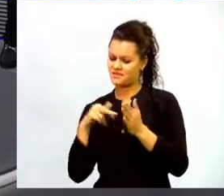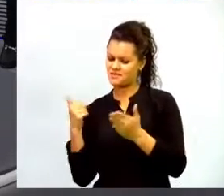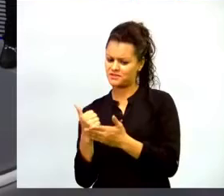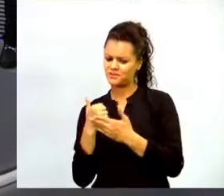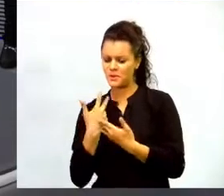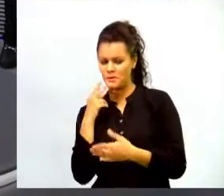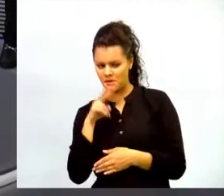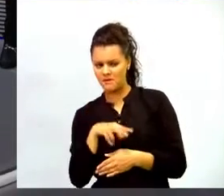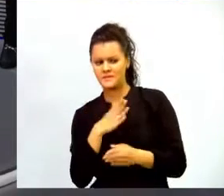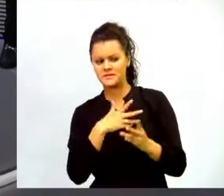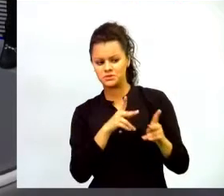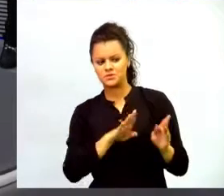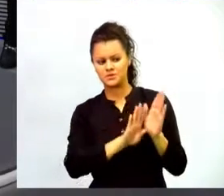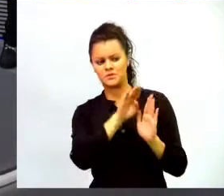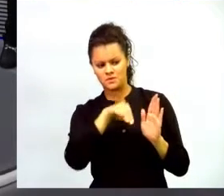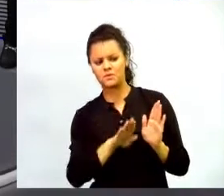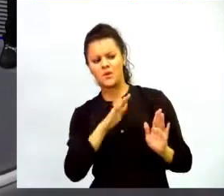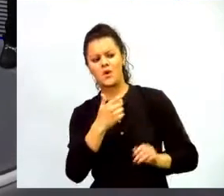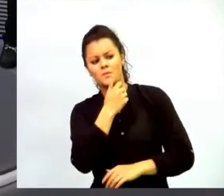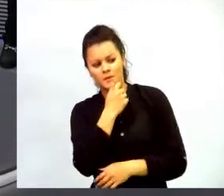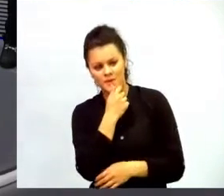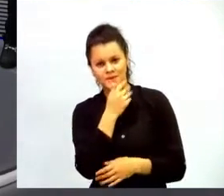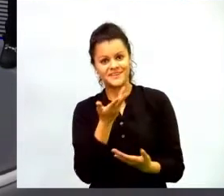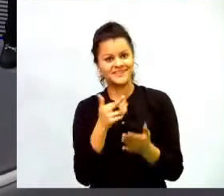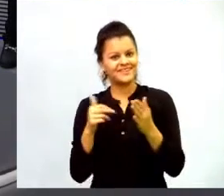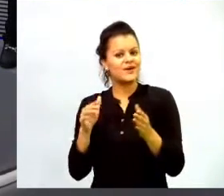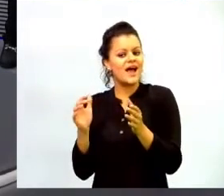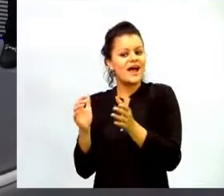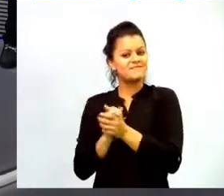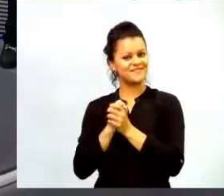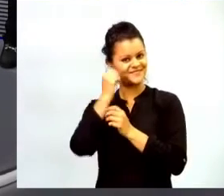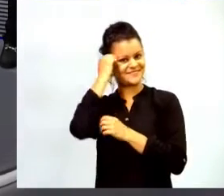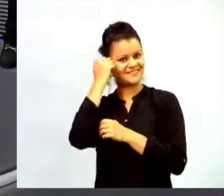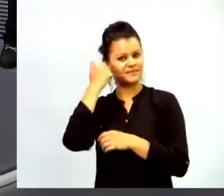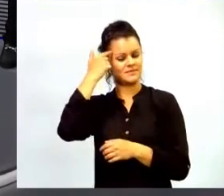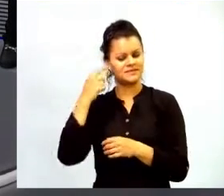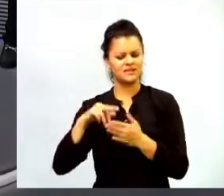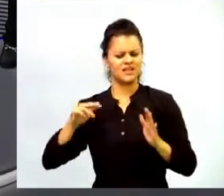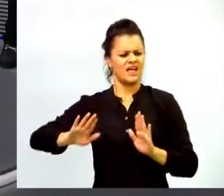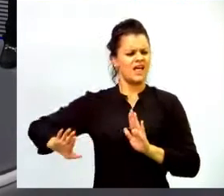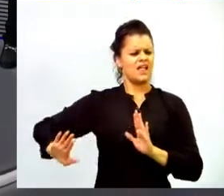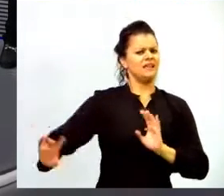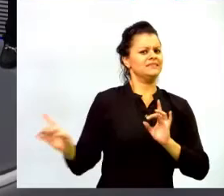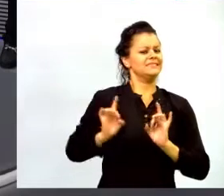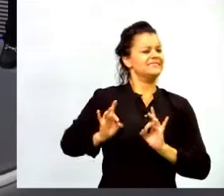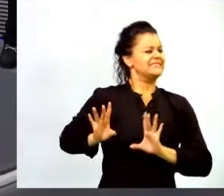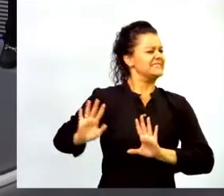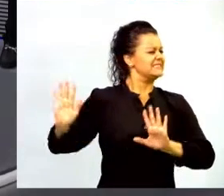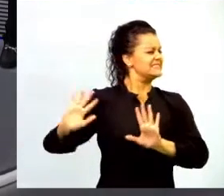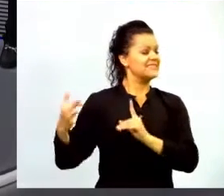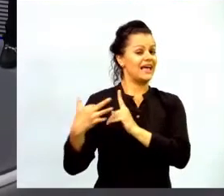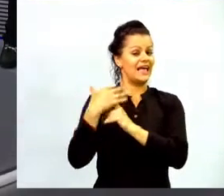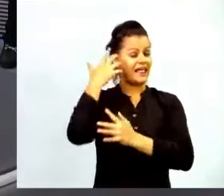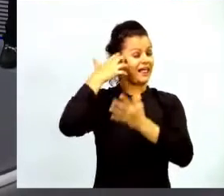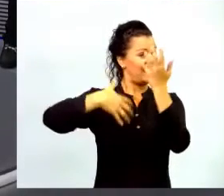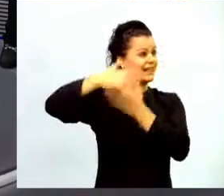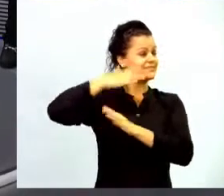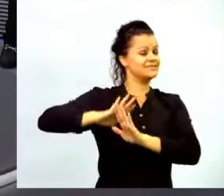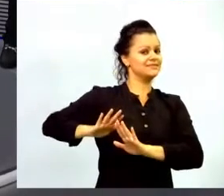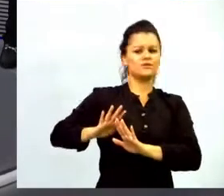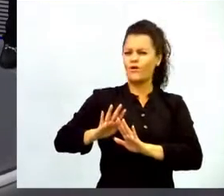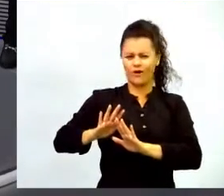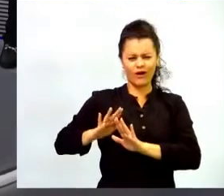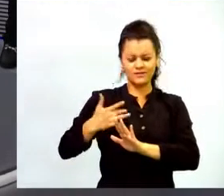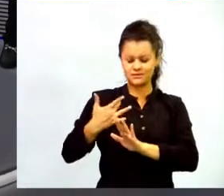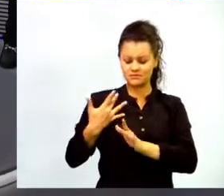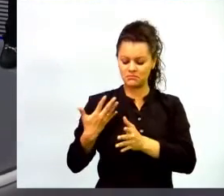la tecnología realmente es un amigo del maestro hay que dejar de ver esa barrera de que es tan difícil de que llegó a complicarnos la vida y empezar a tomar